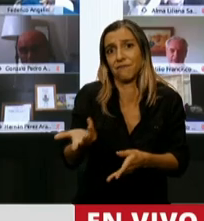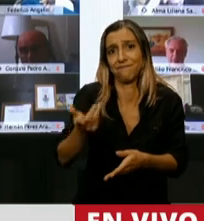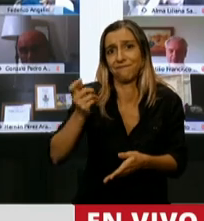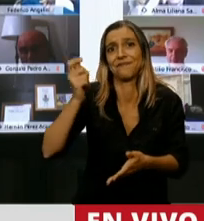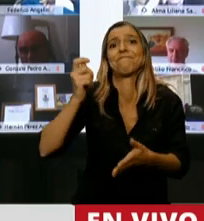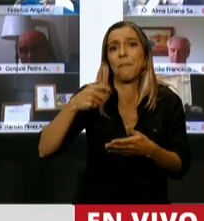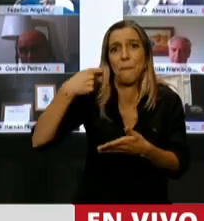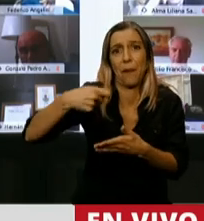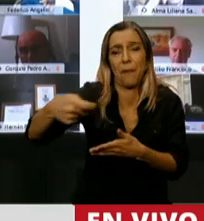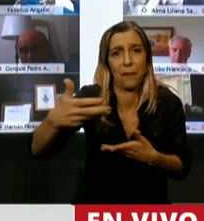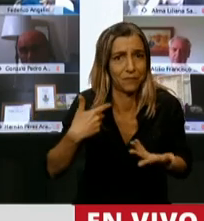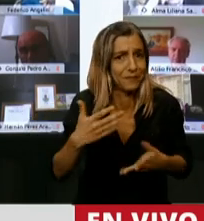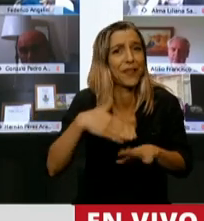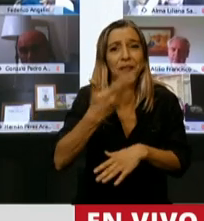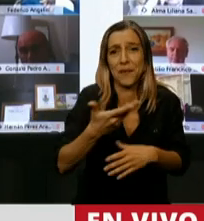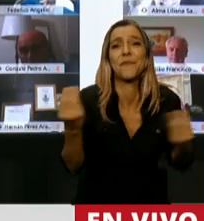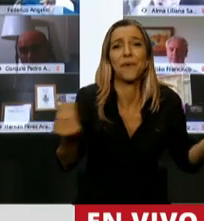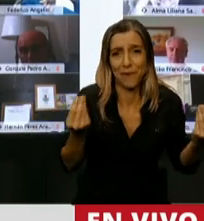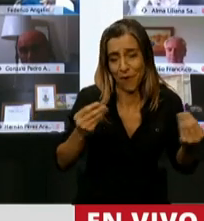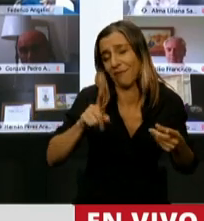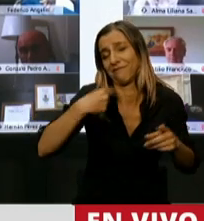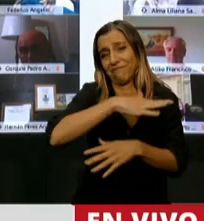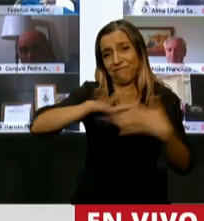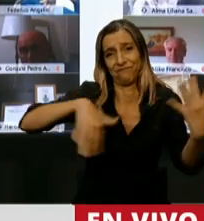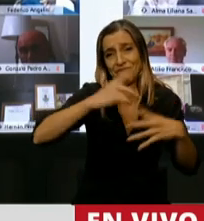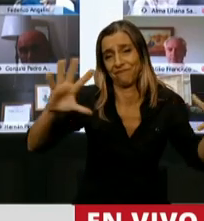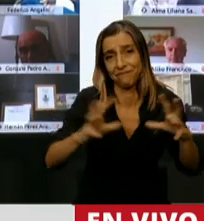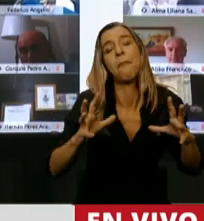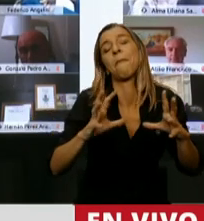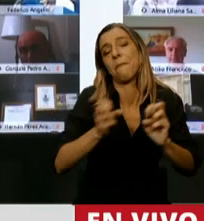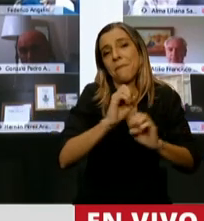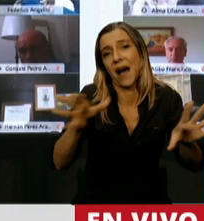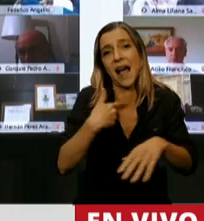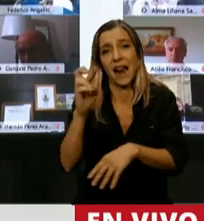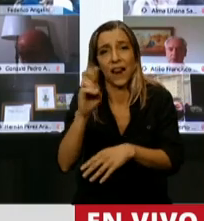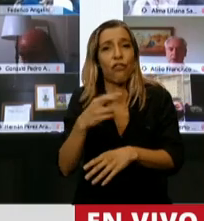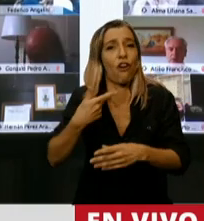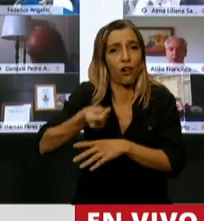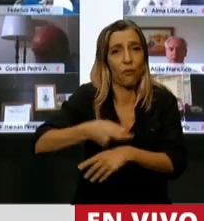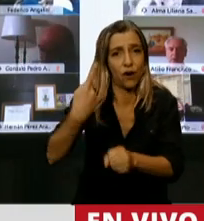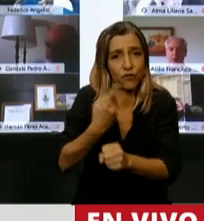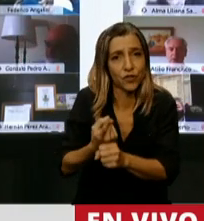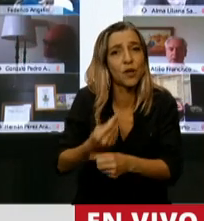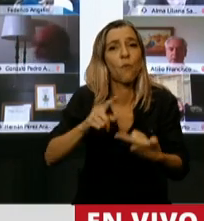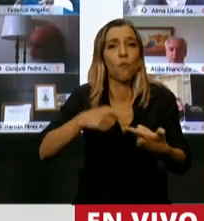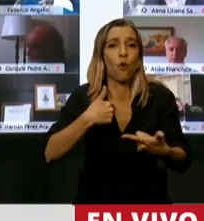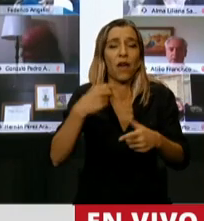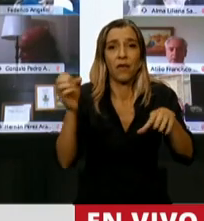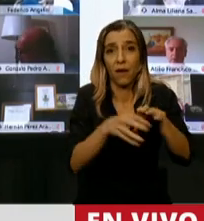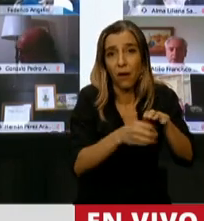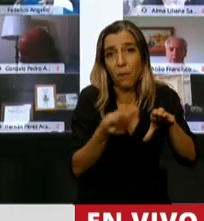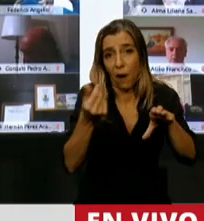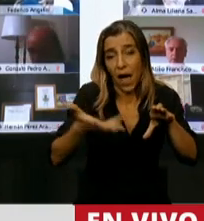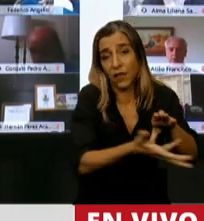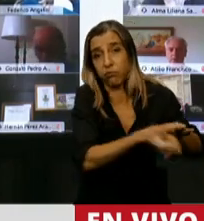está quebrada. Lo que vino después es la debacle, el cepo, el agotamiento de las reservas, el saqueo al